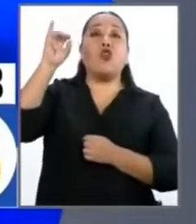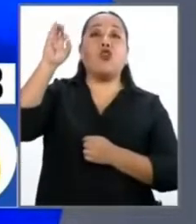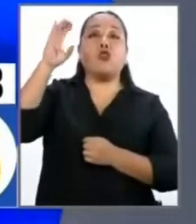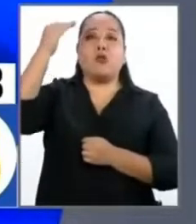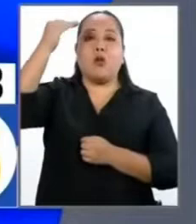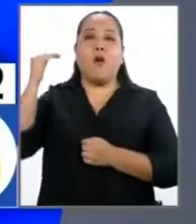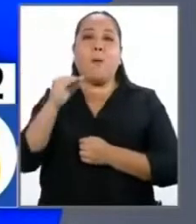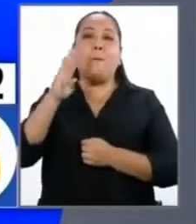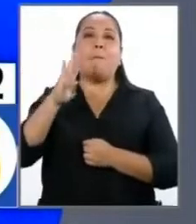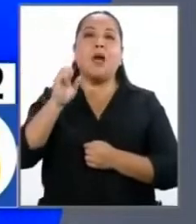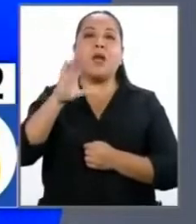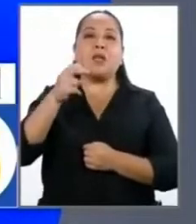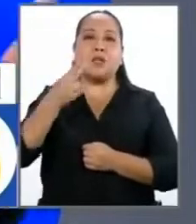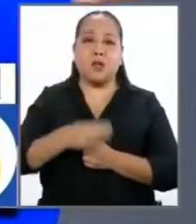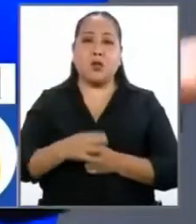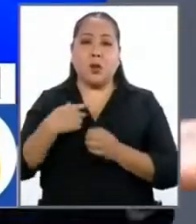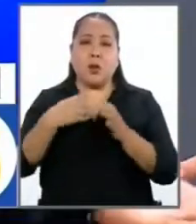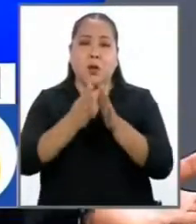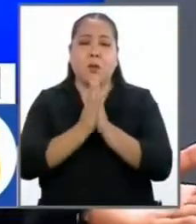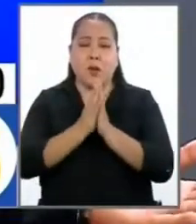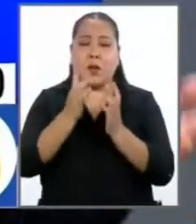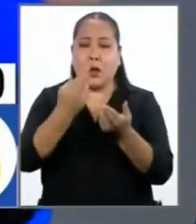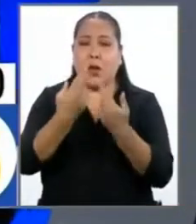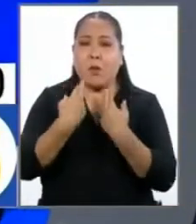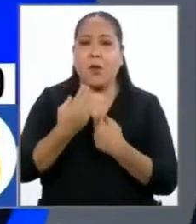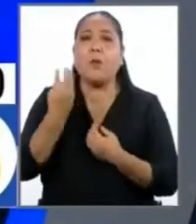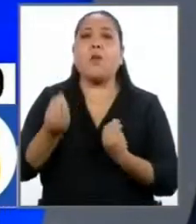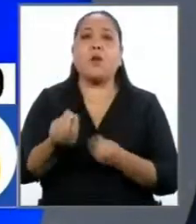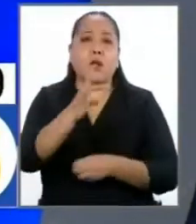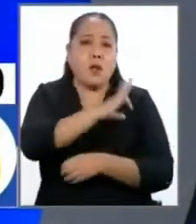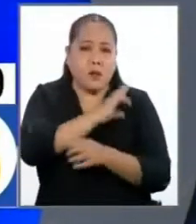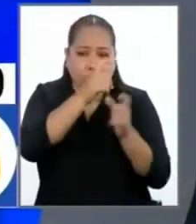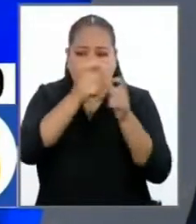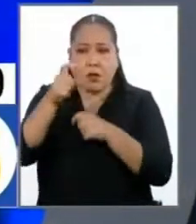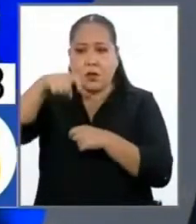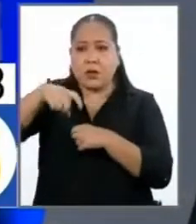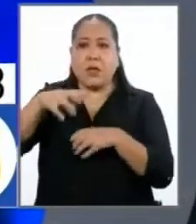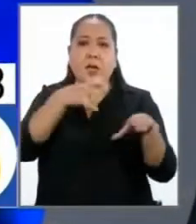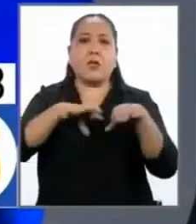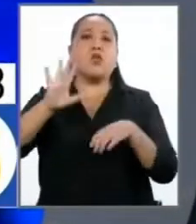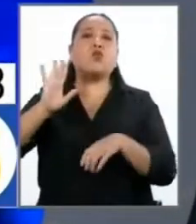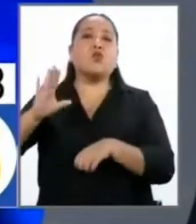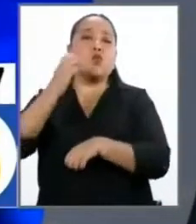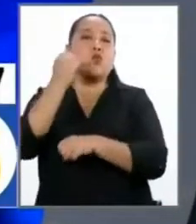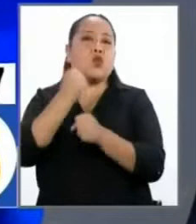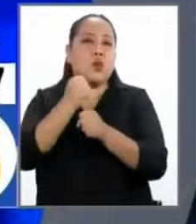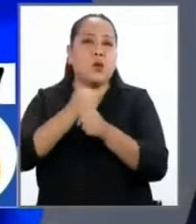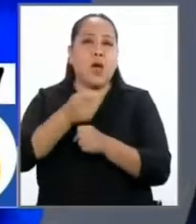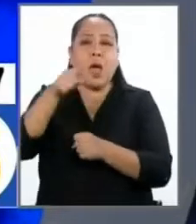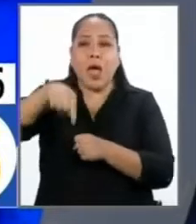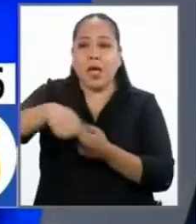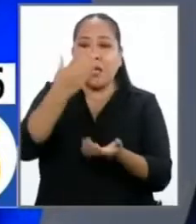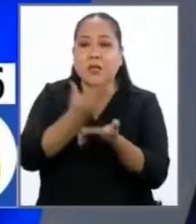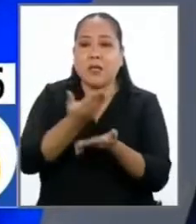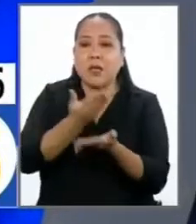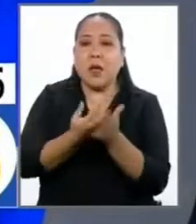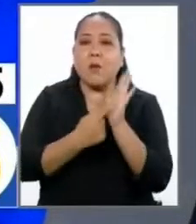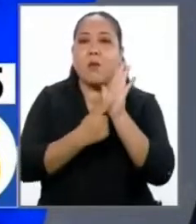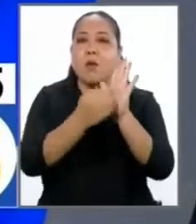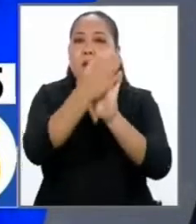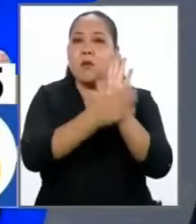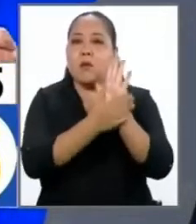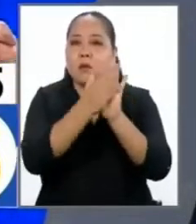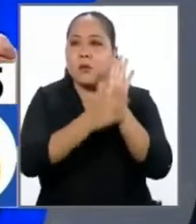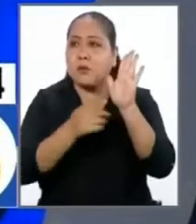bachiller. Y le pido que conteste porque la Fiscalía tiene que hacer su trabajo. Y aquí están las pruebas. Yo no estoy...